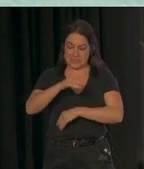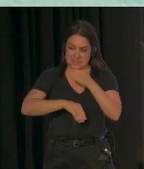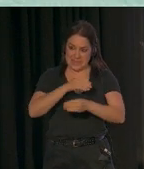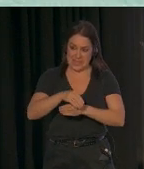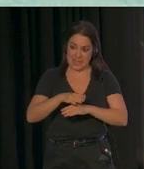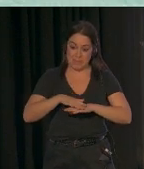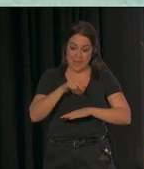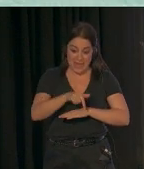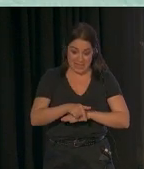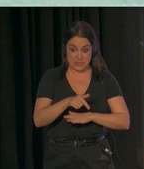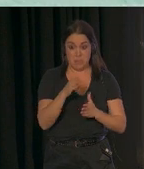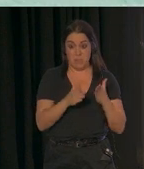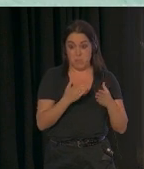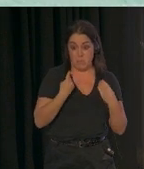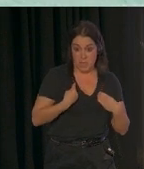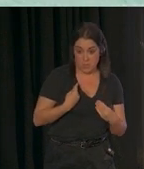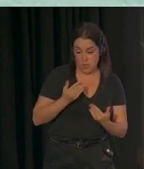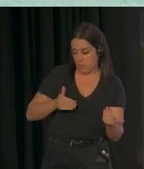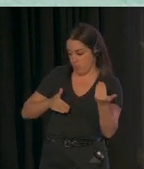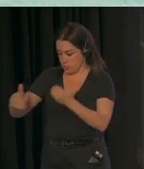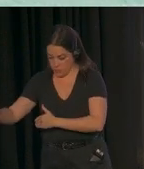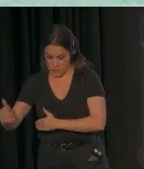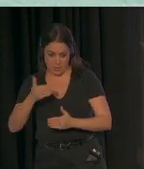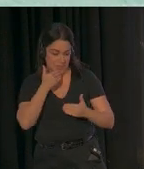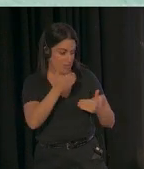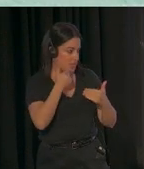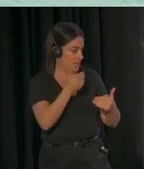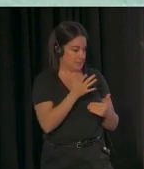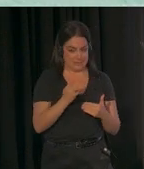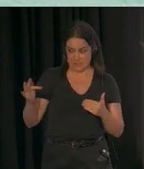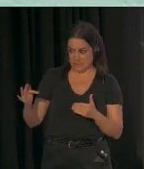ese mismo momento y para el futuro. Gracias. Le voy a devolver la palabra a Nick.